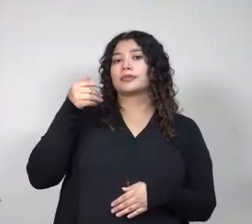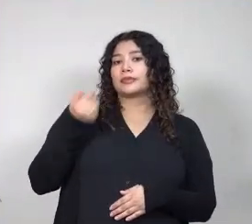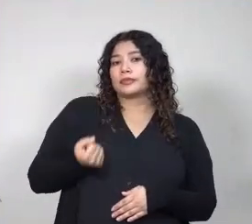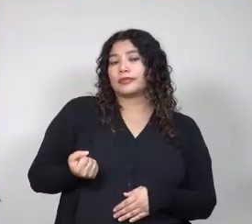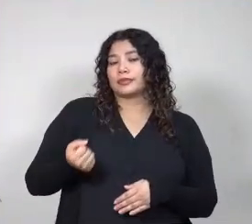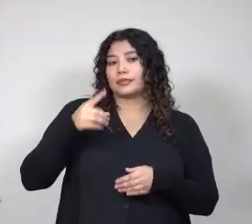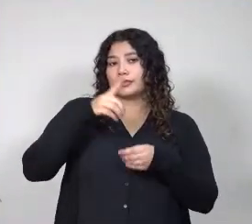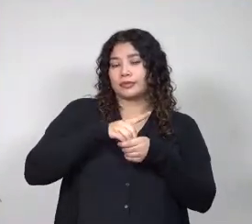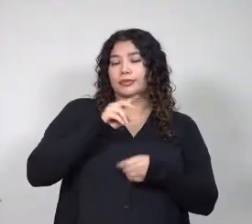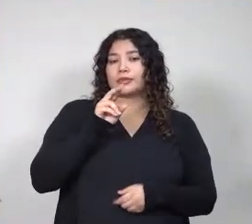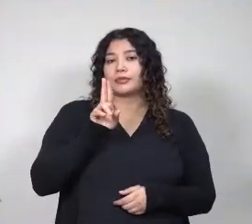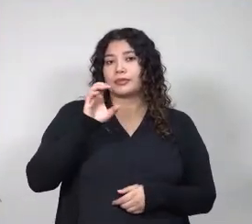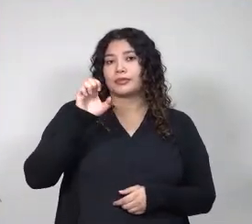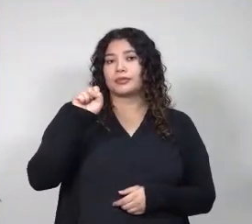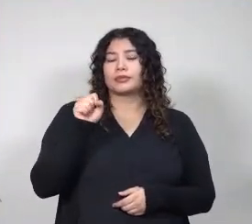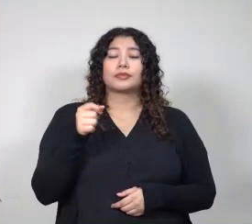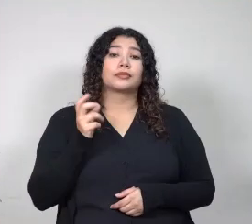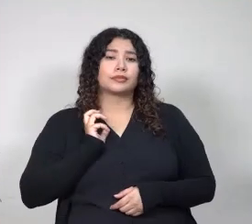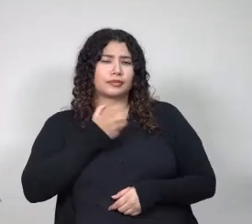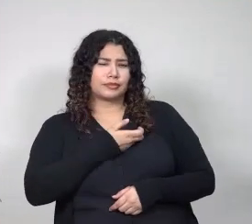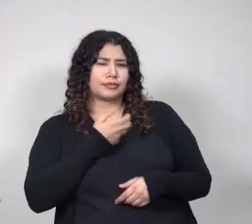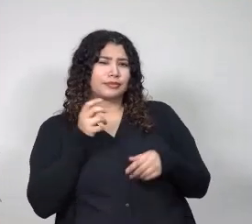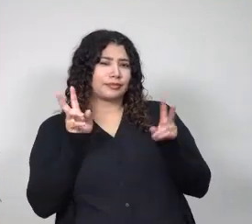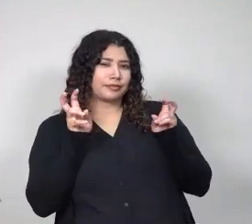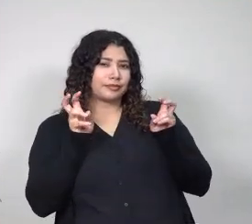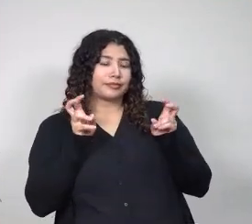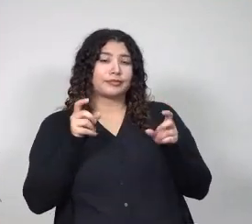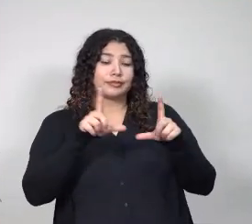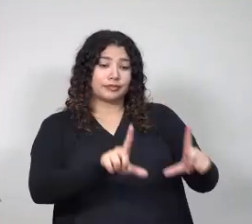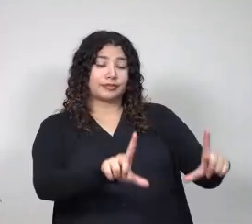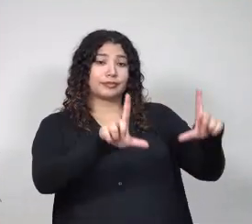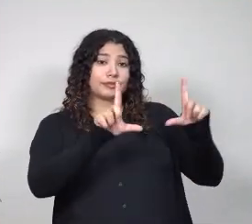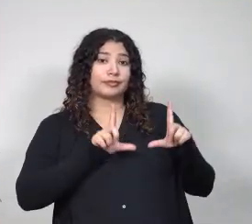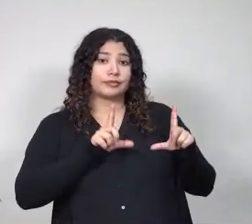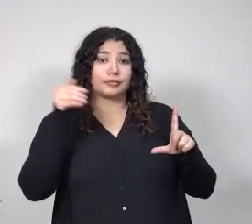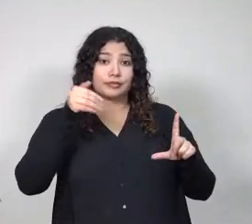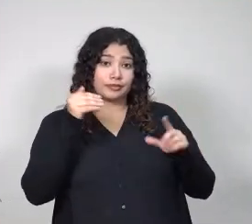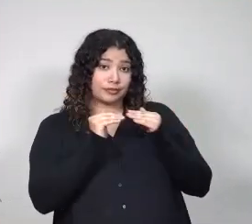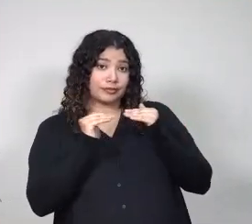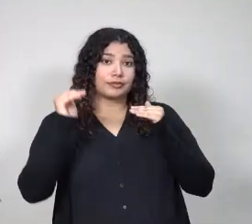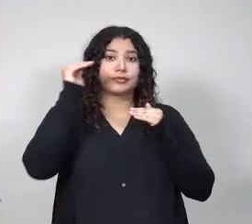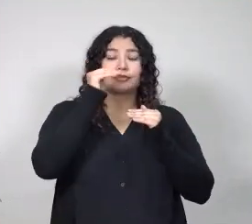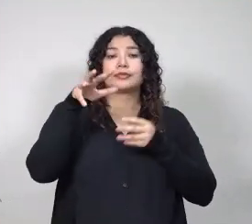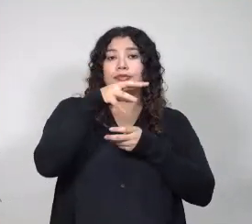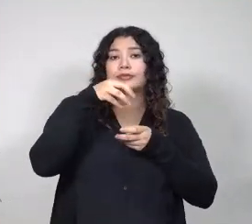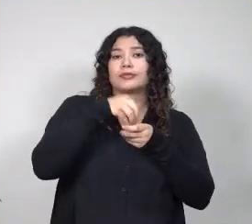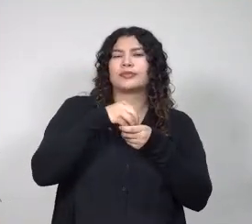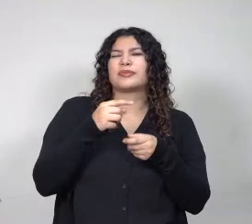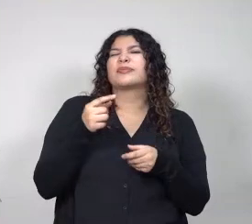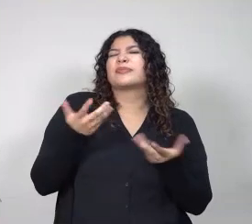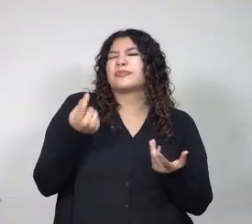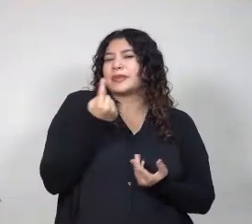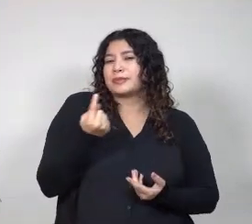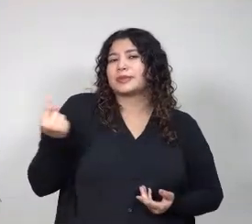UES. Vamos a comentar sobre el Diplomado de Educación Superior Inclusiva para el personal docente y administrativo de